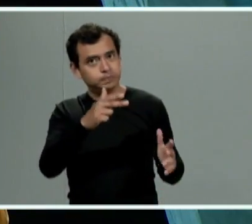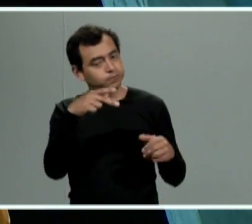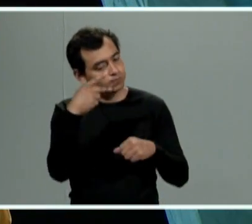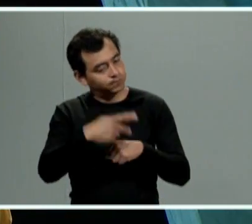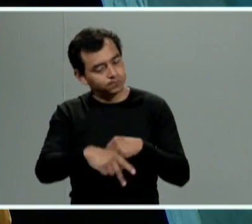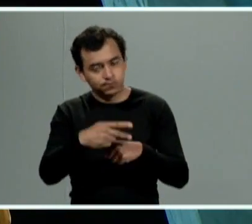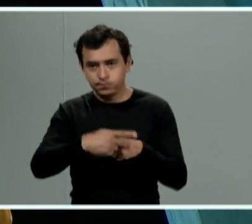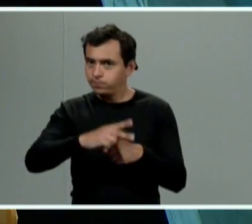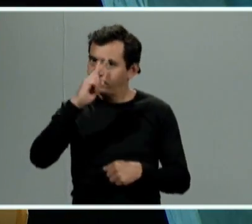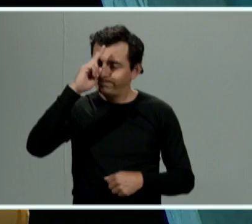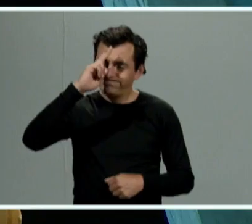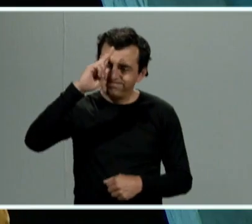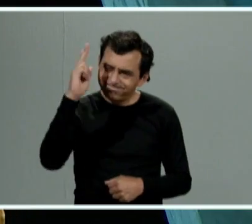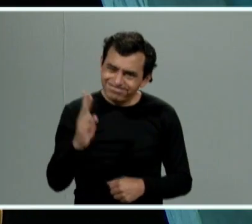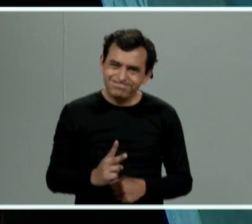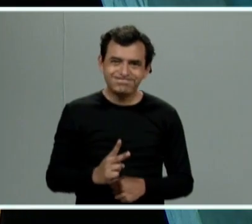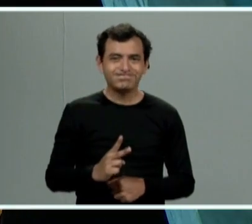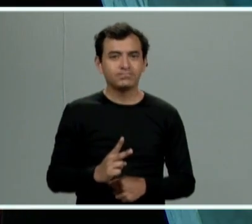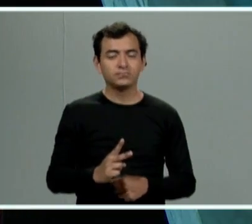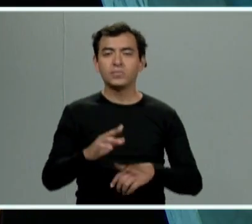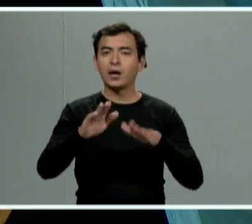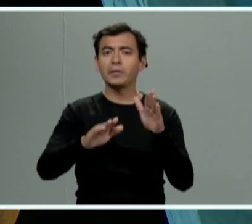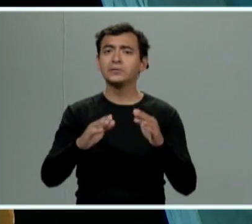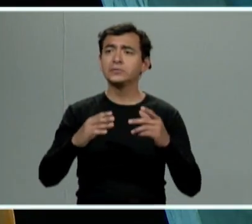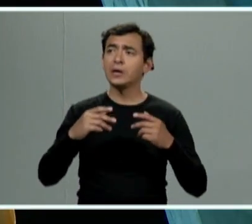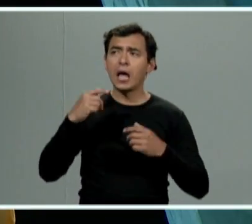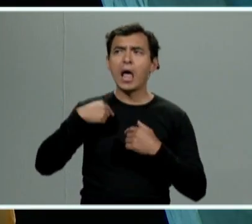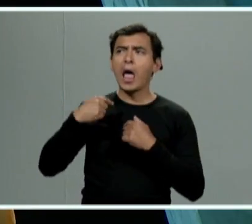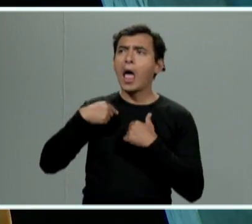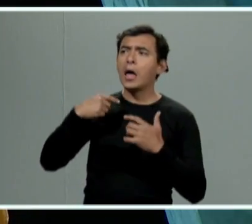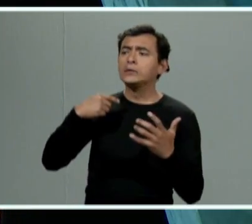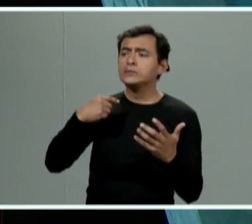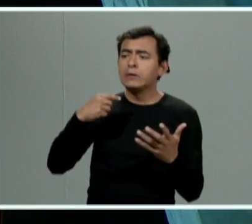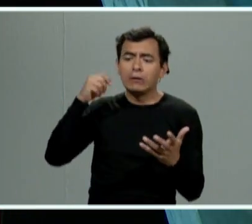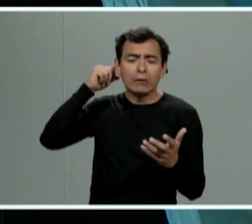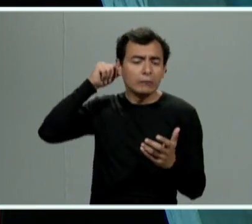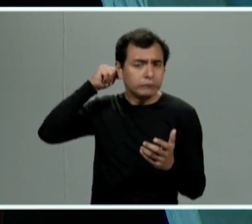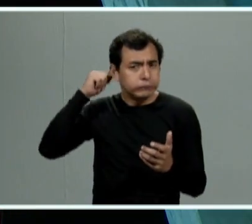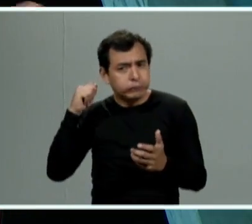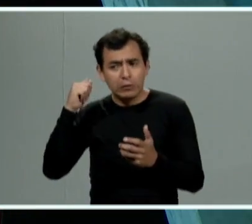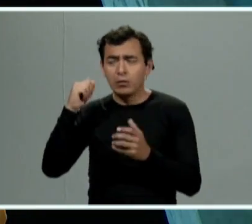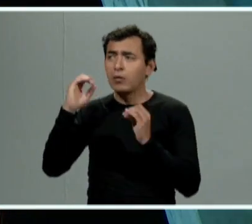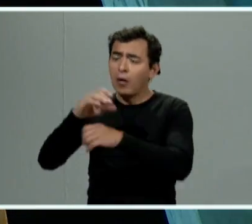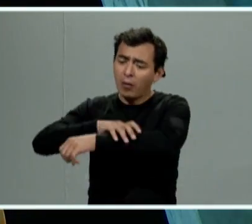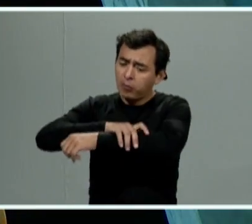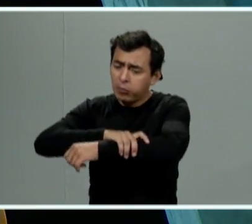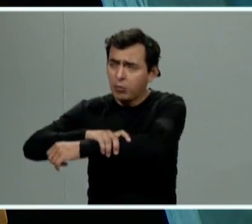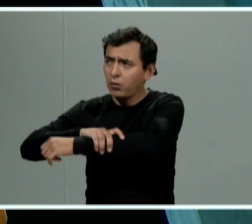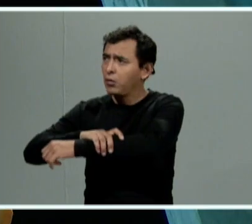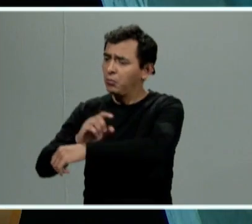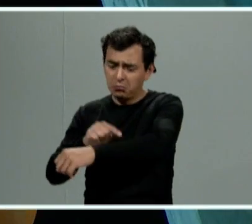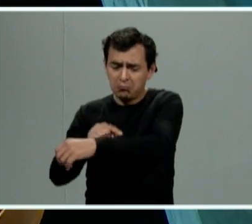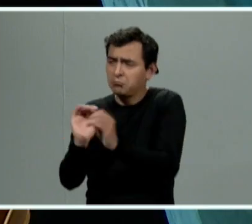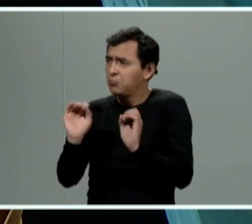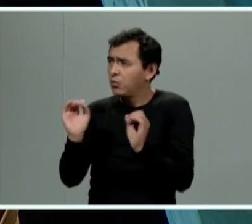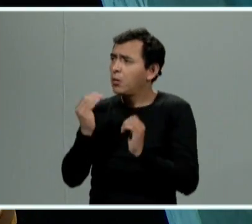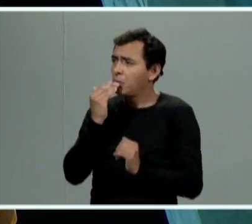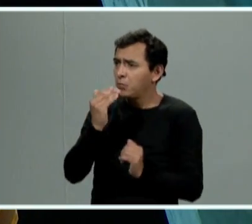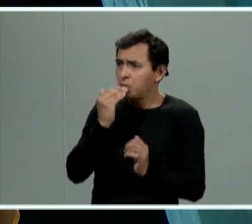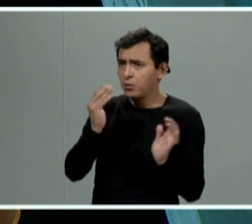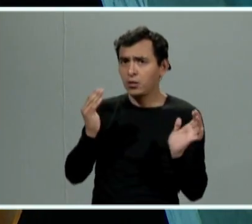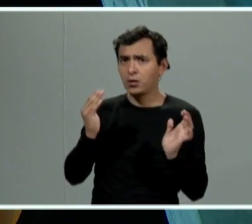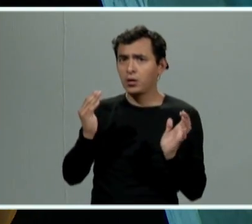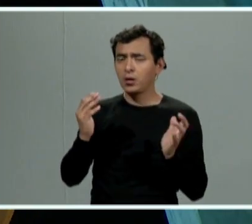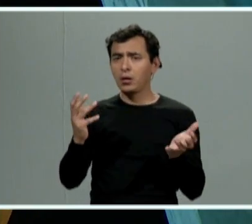muchas veces por ejemplo las víctimas dicen ah bueno es que me jaló del cabello o me jaló del brazo pero no me dejó lesión o luego dicen es que pedí el